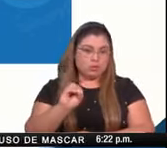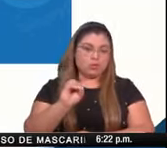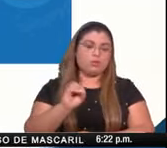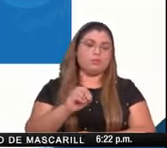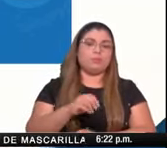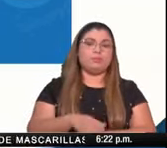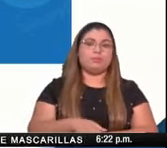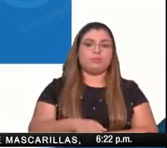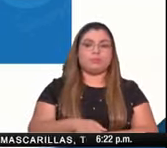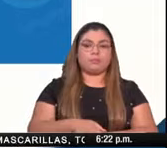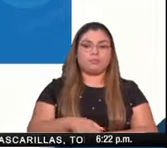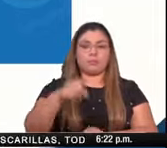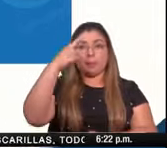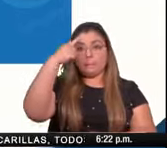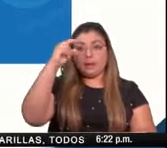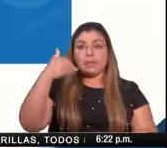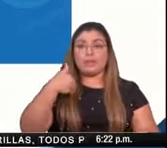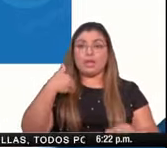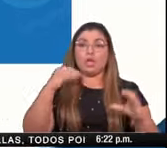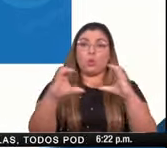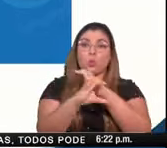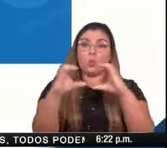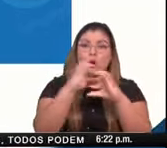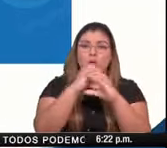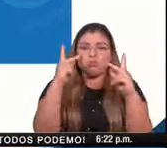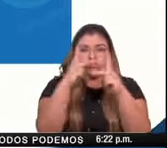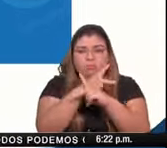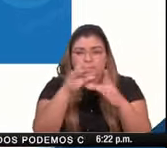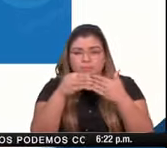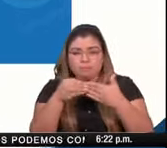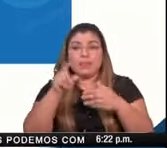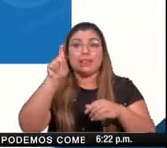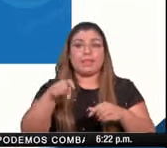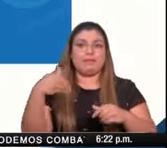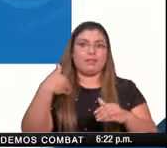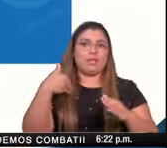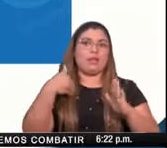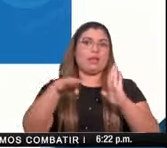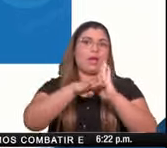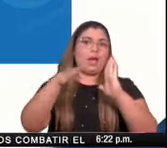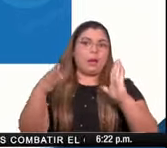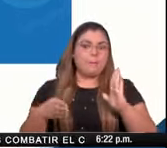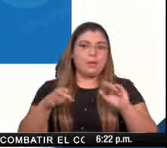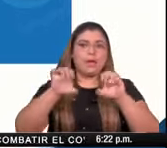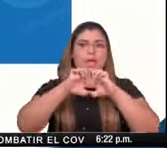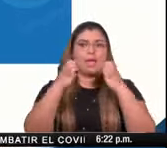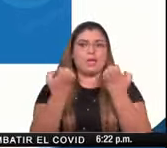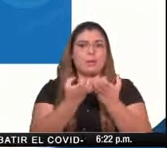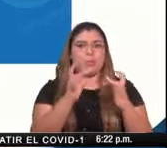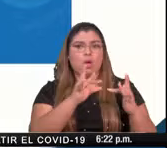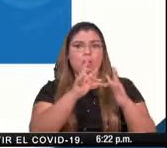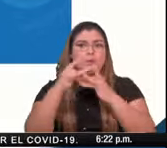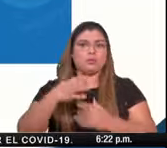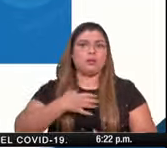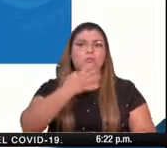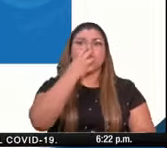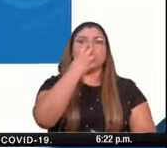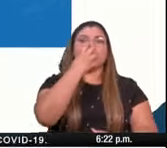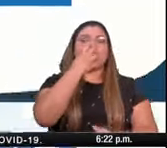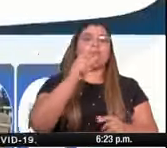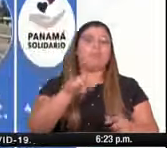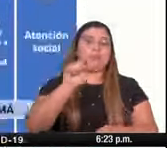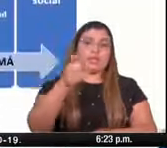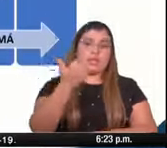la disponibilidad en camas de cuartos de intensivo y de unidades de cuidados respiratorios especiales en 15%